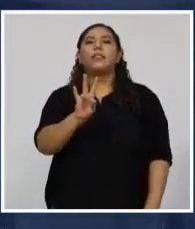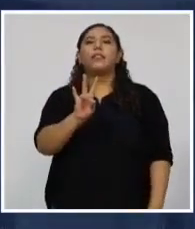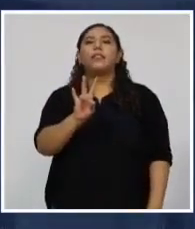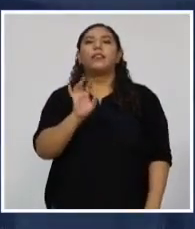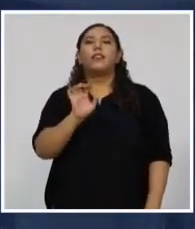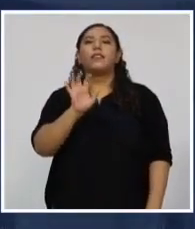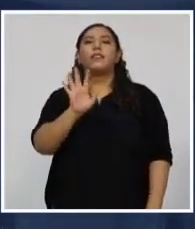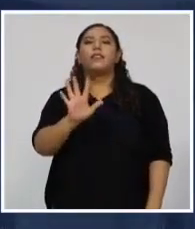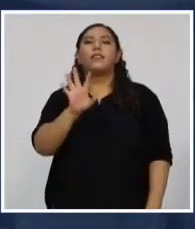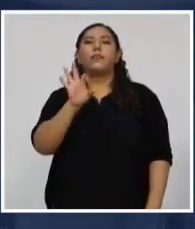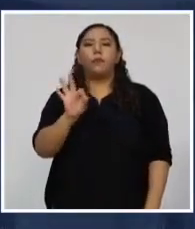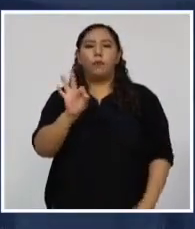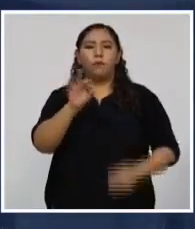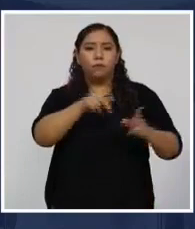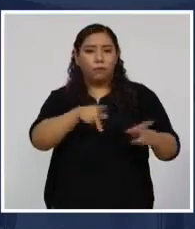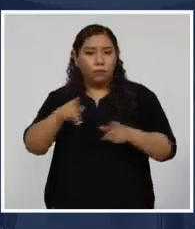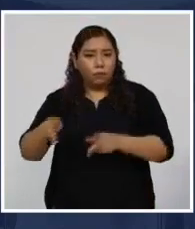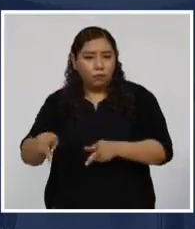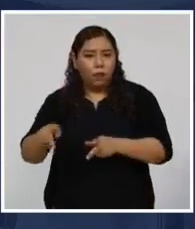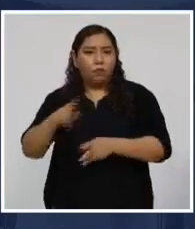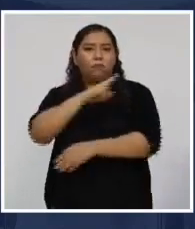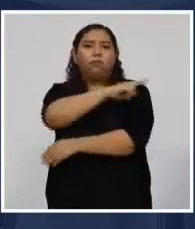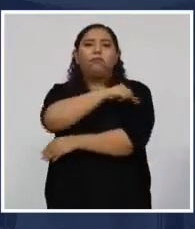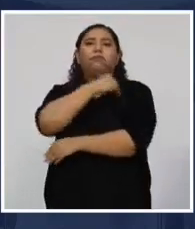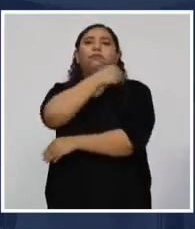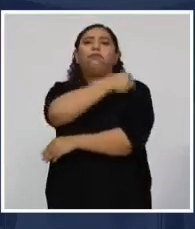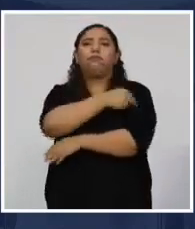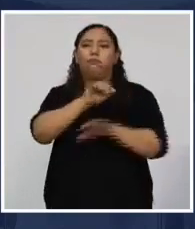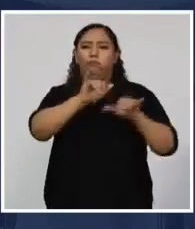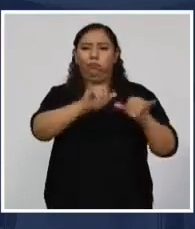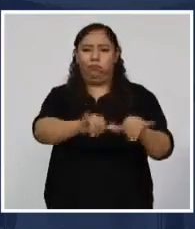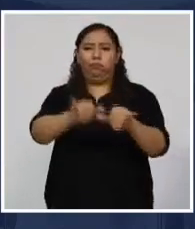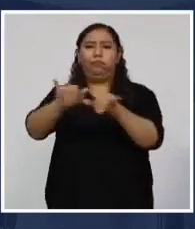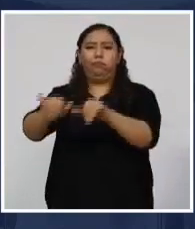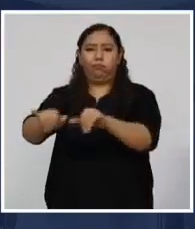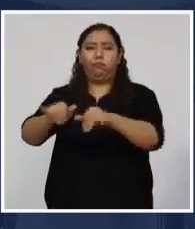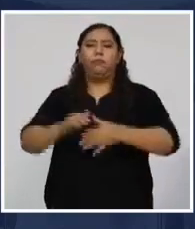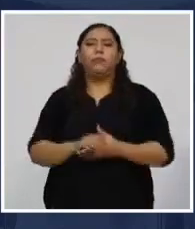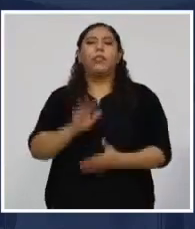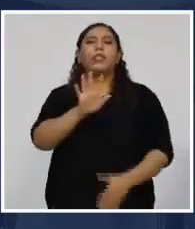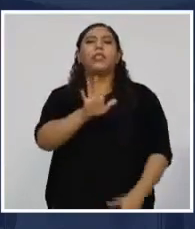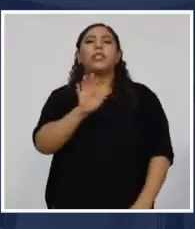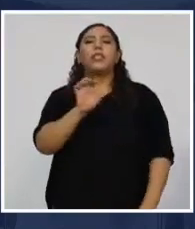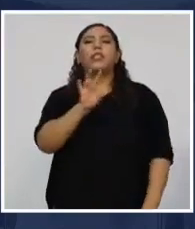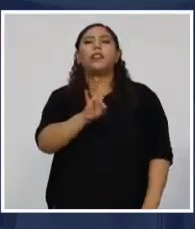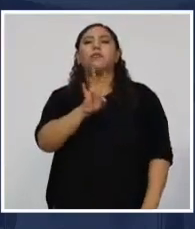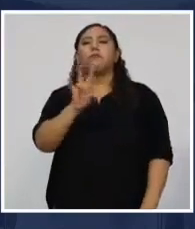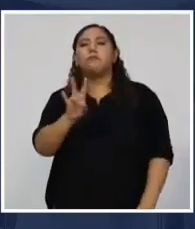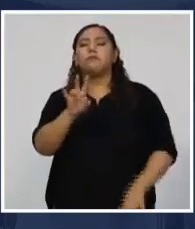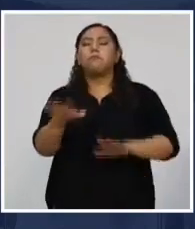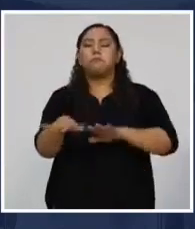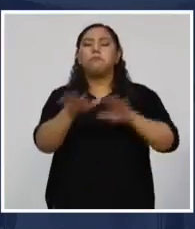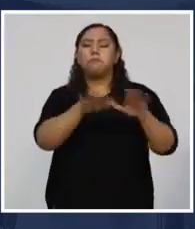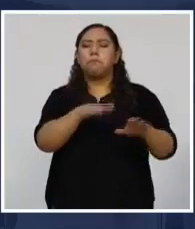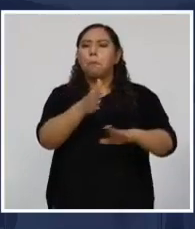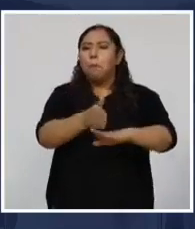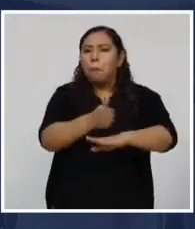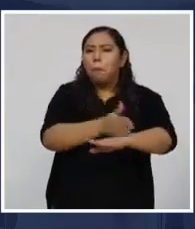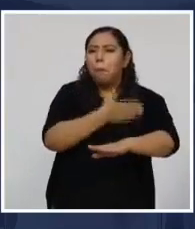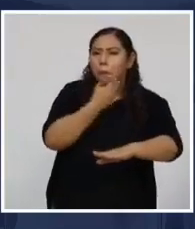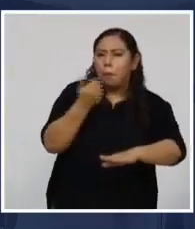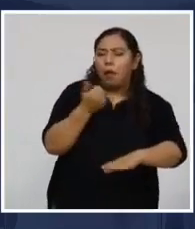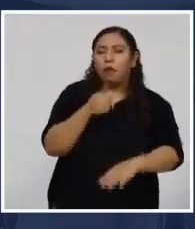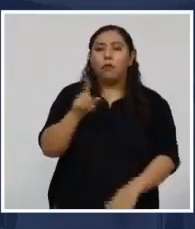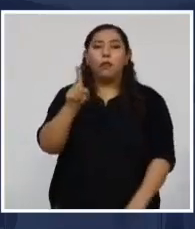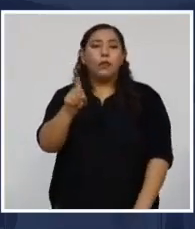759 compatriotas se encuentran hospitalizados a nivel nacional, 577 en una condición estable de salud,